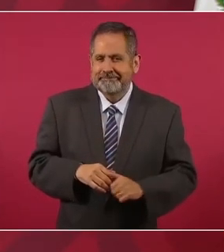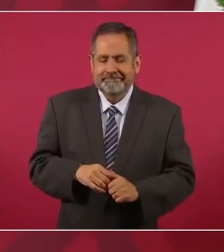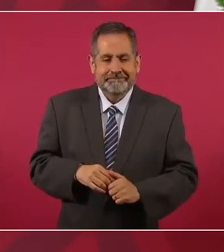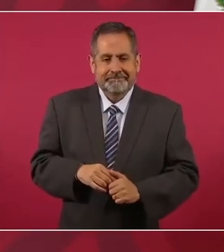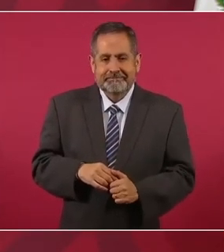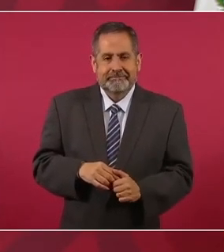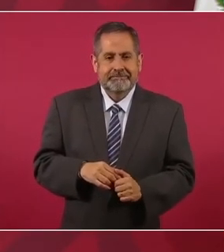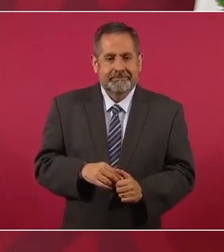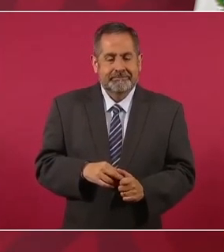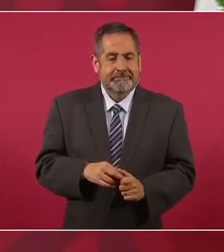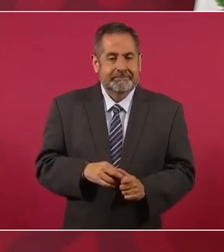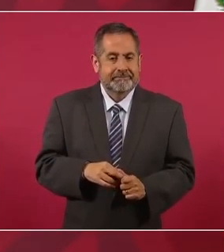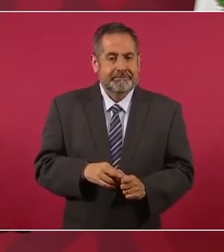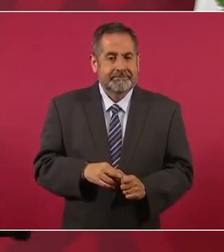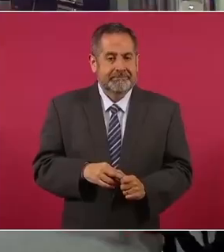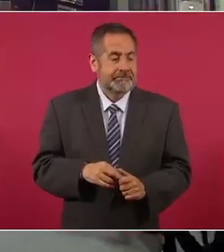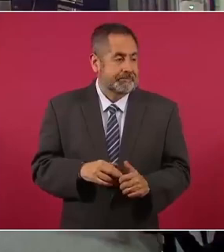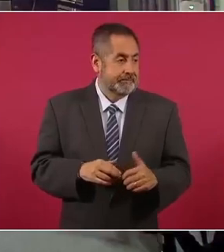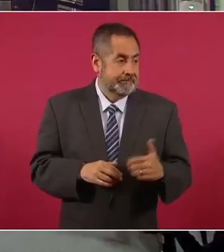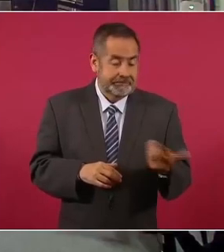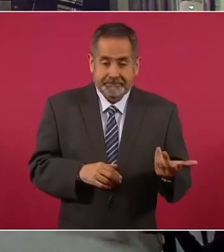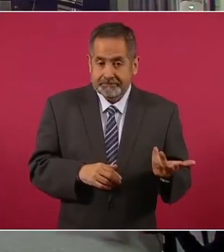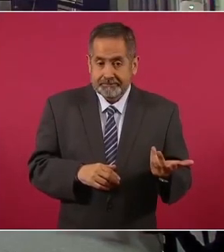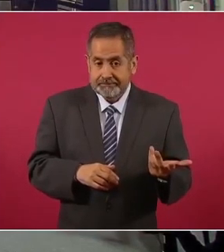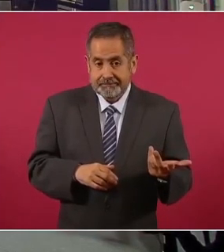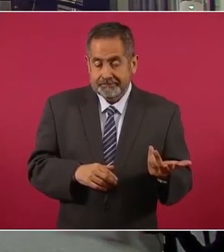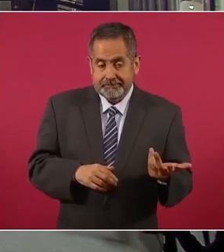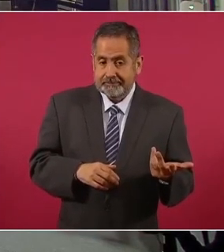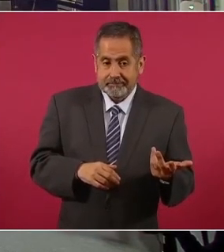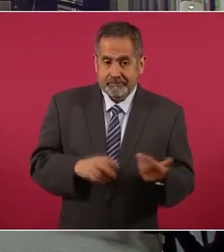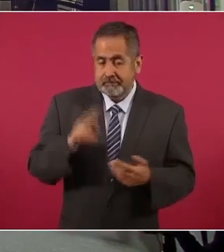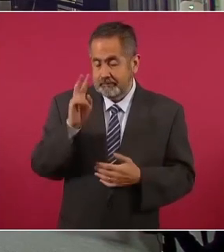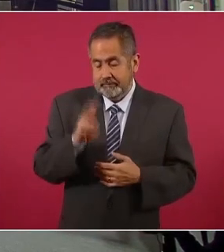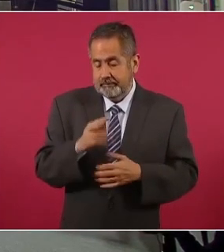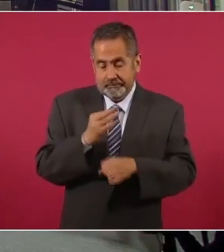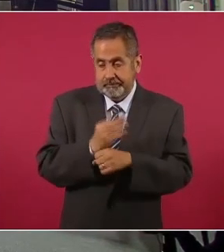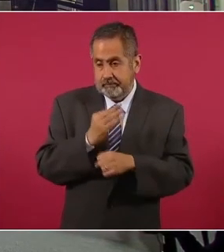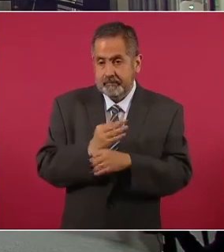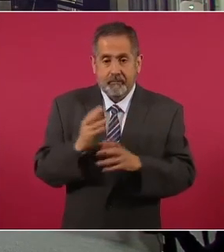Entonces, es realmente